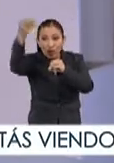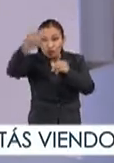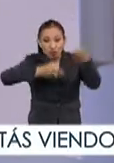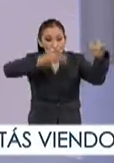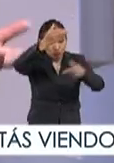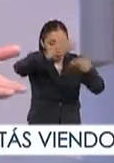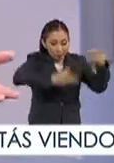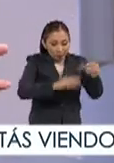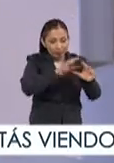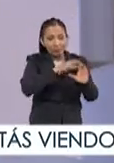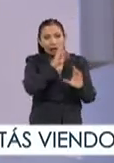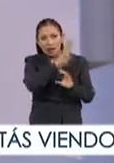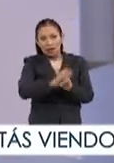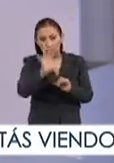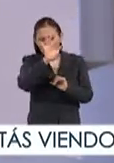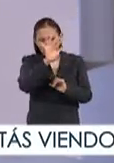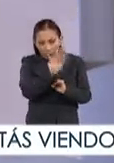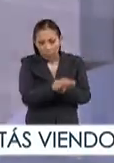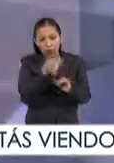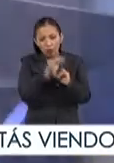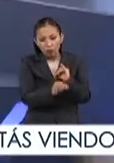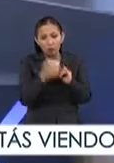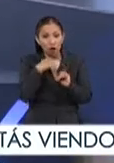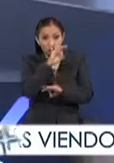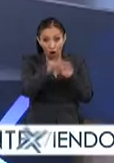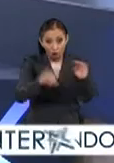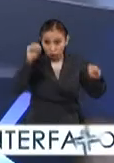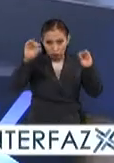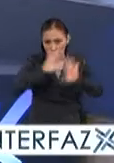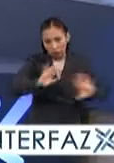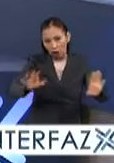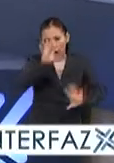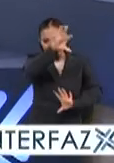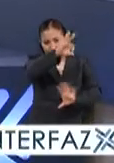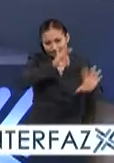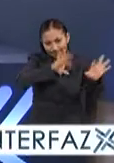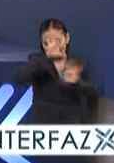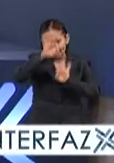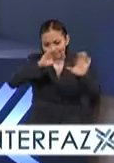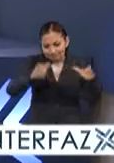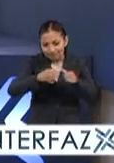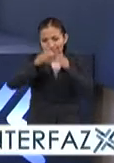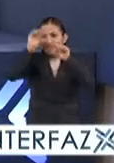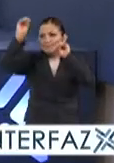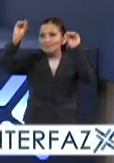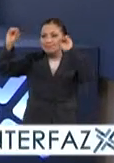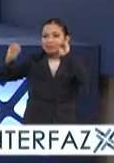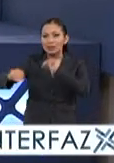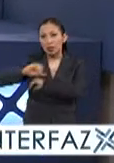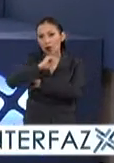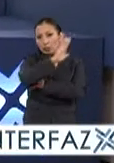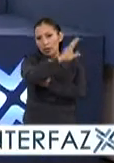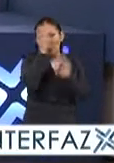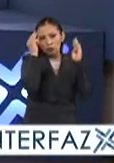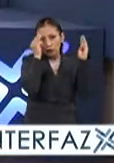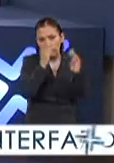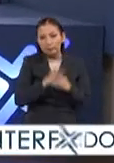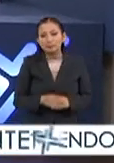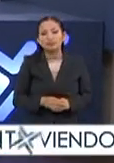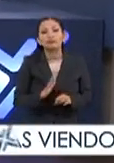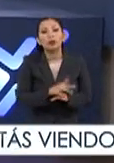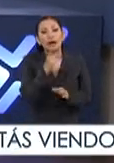conjuntamos fueron 350 al final bueno no todos están expuestos pero están ahí en bodega en el museo